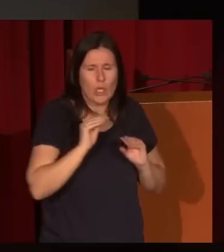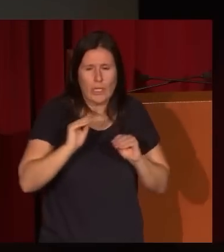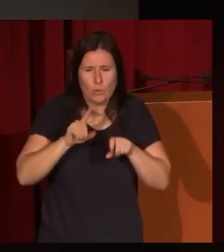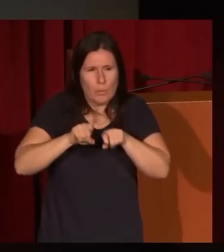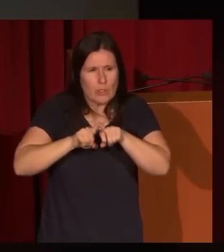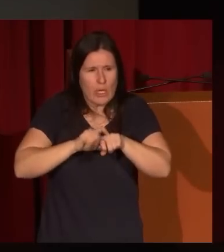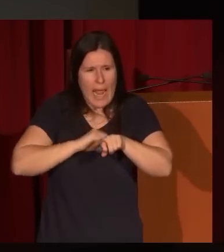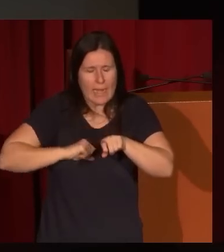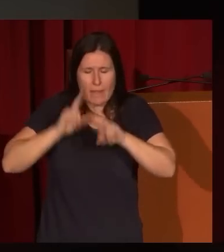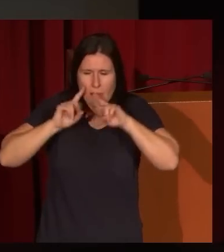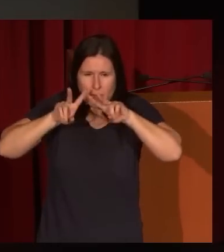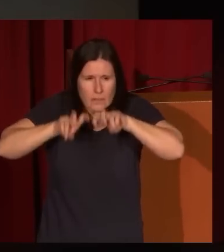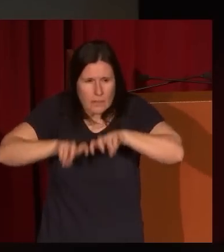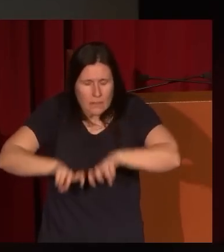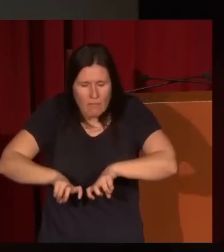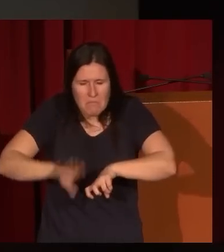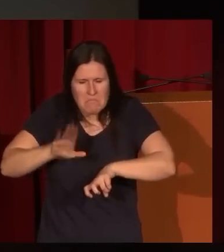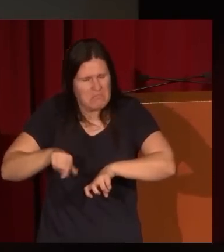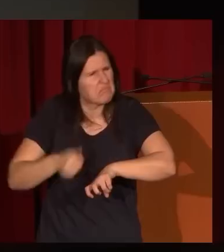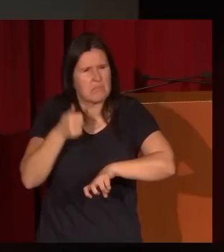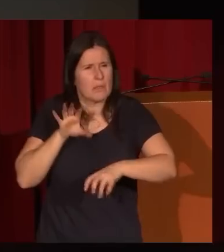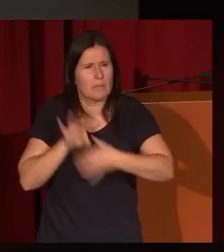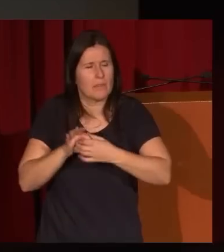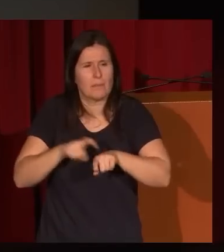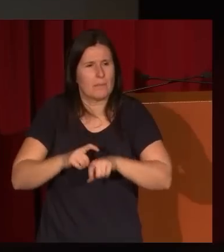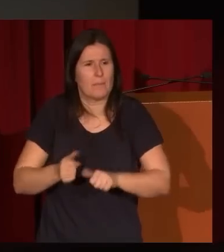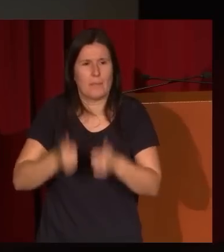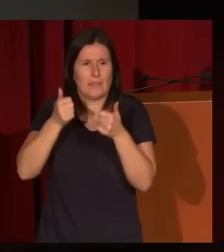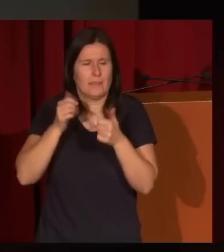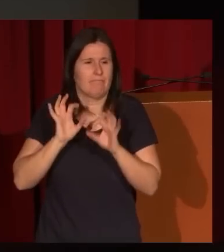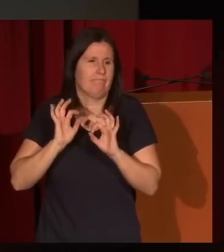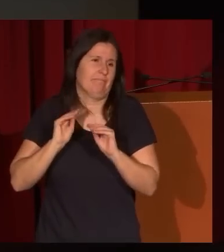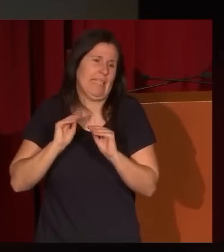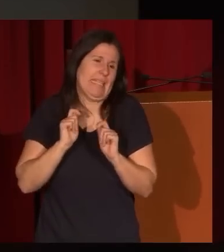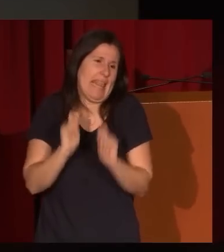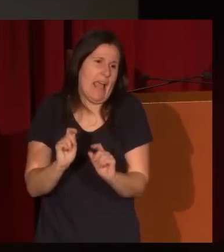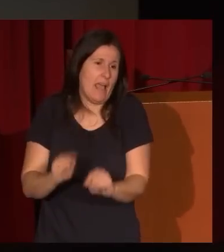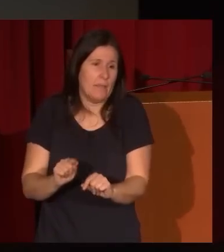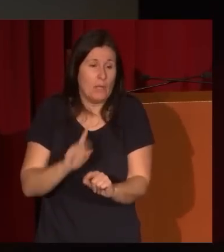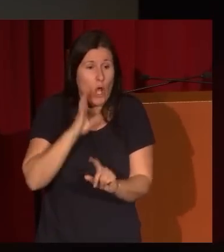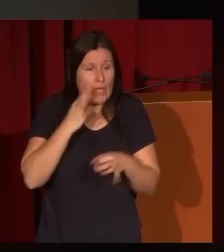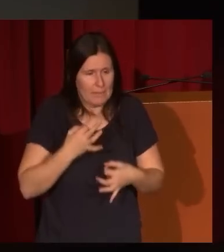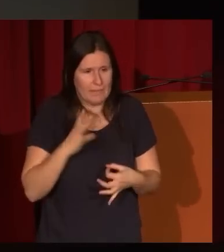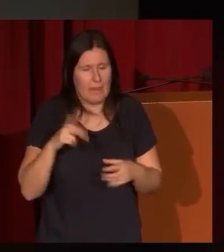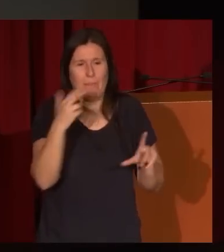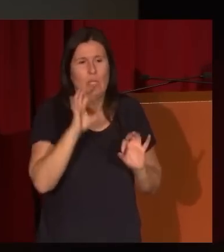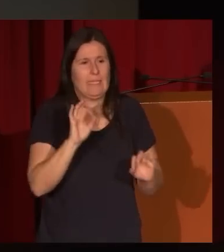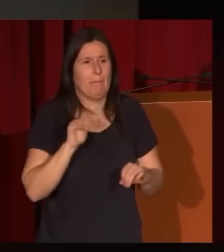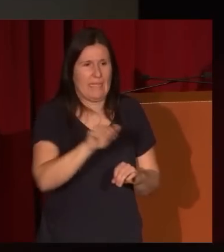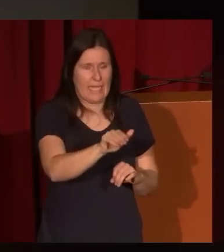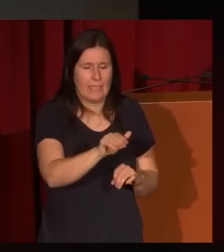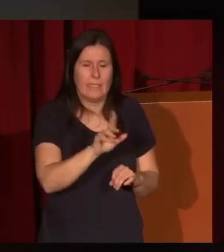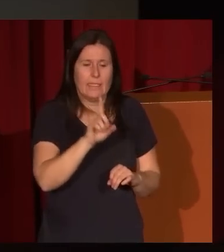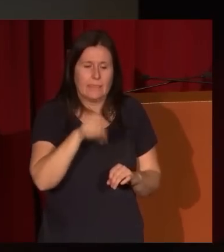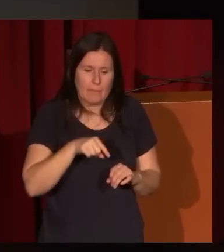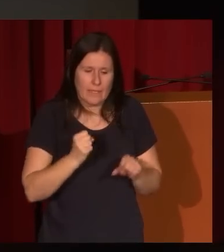personalidad se nos queda como más genuino de la identidad de Eugenio Lucas realmente es en el paisaje también sigue un